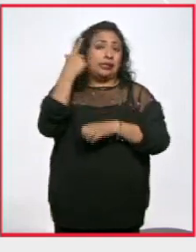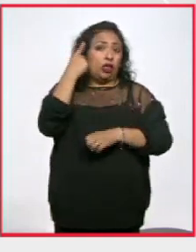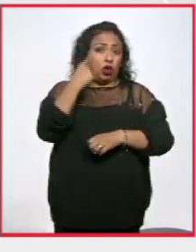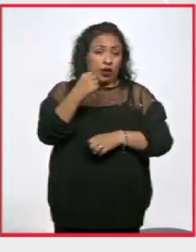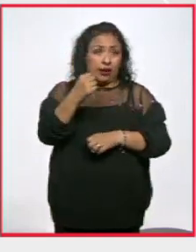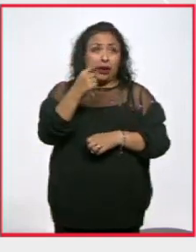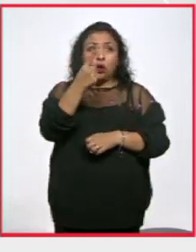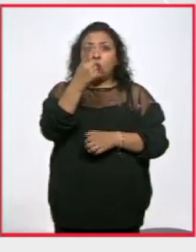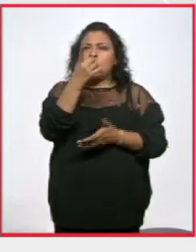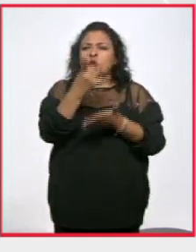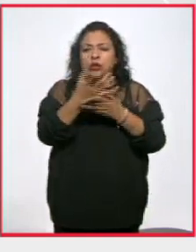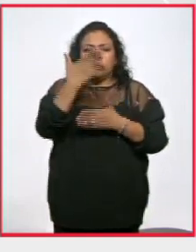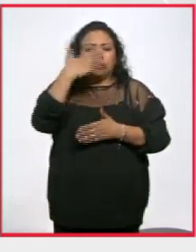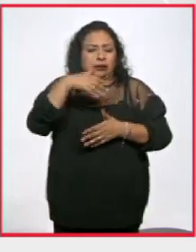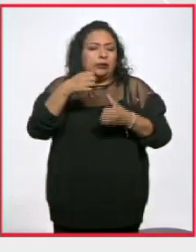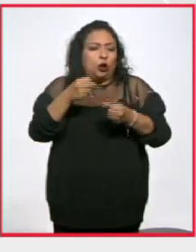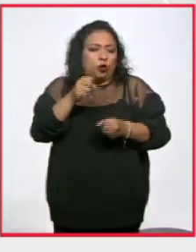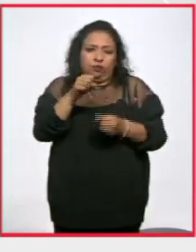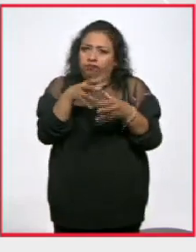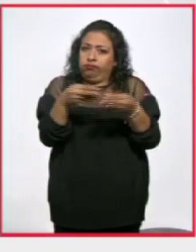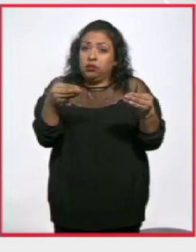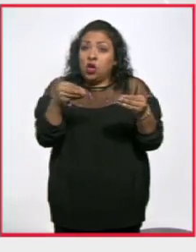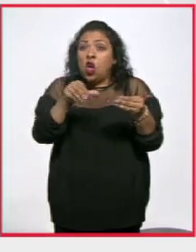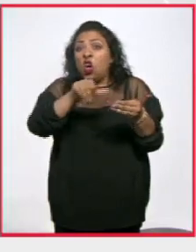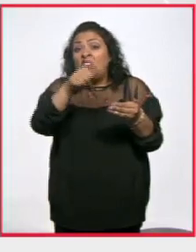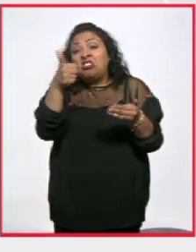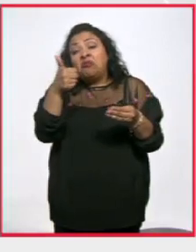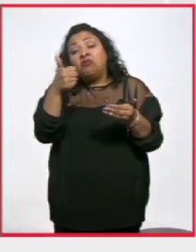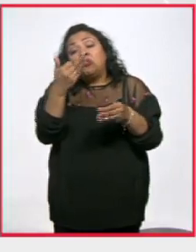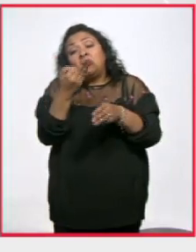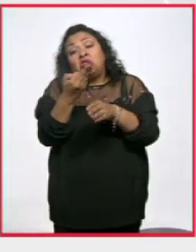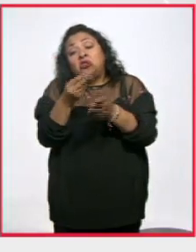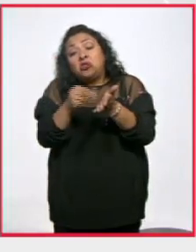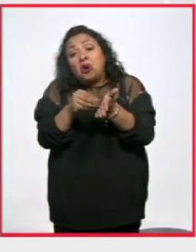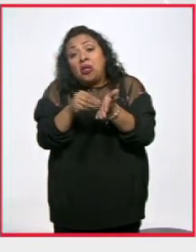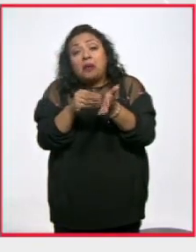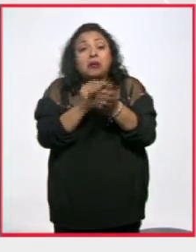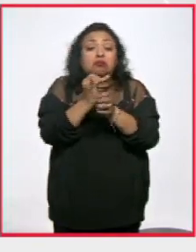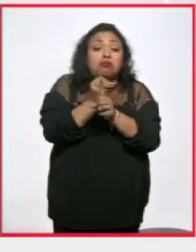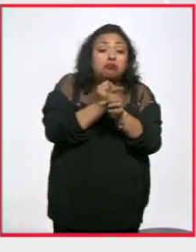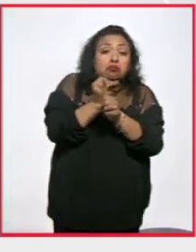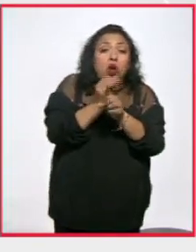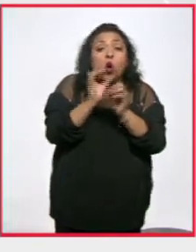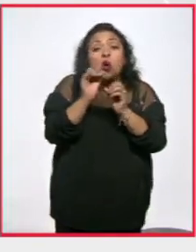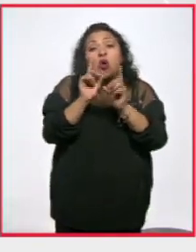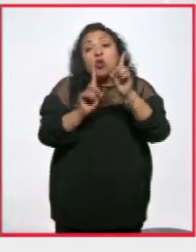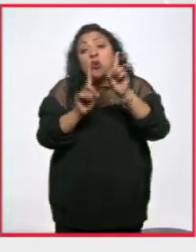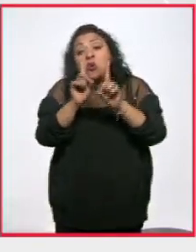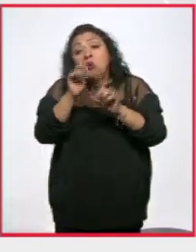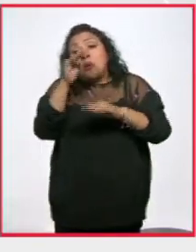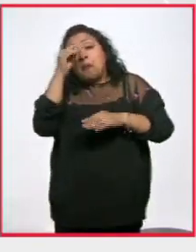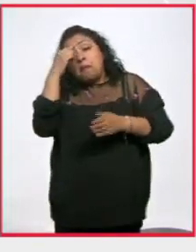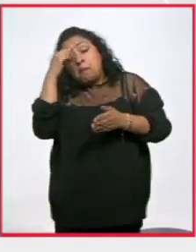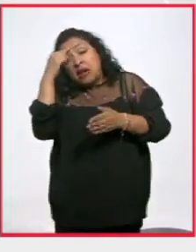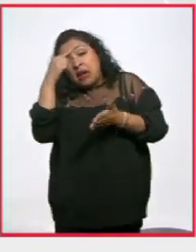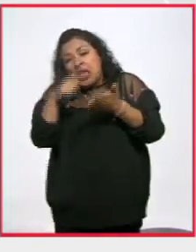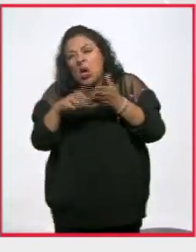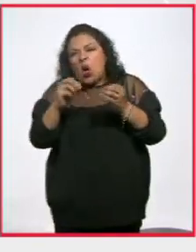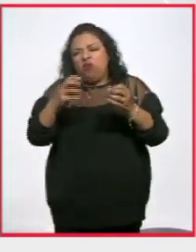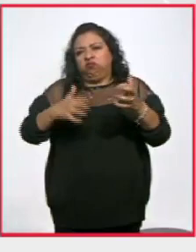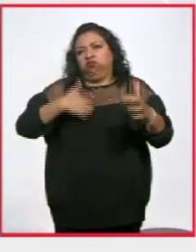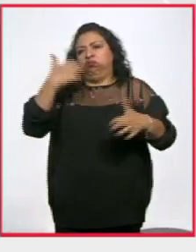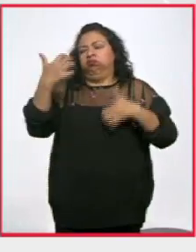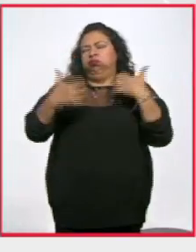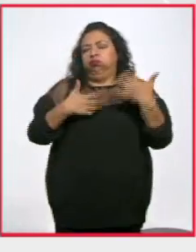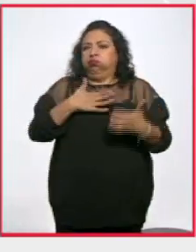Esa es la única certeza que tenemos, lo demás sigue siendo materia de investigación o de especulación o de pura rabia e